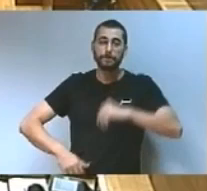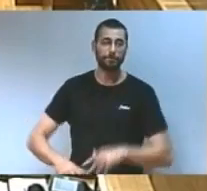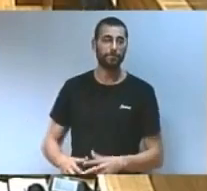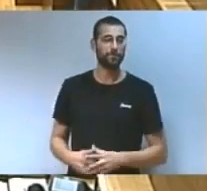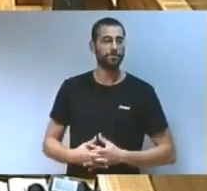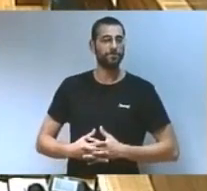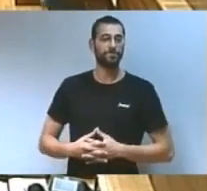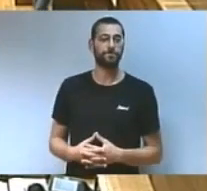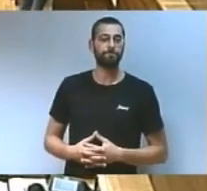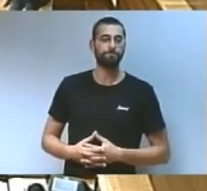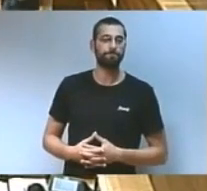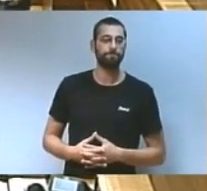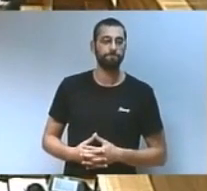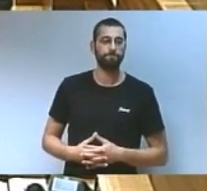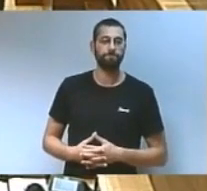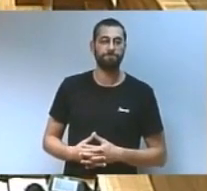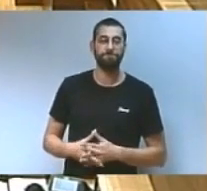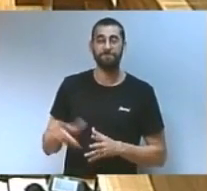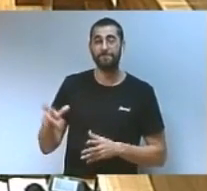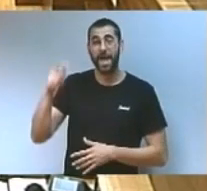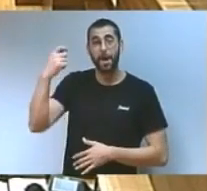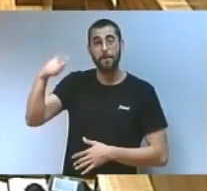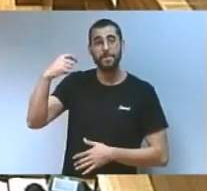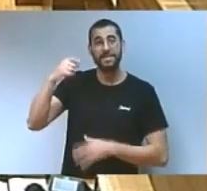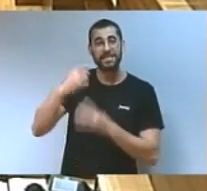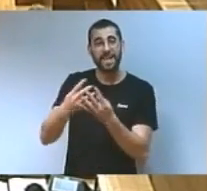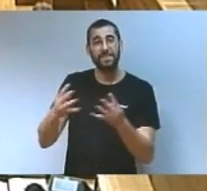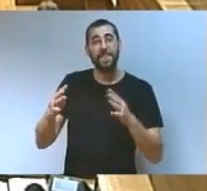Le contestará el presidente del Consejo.